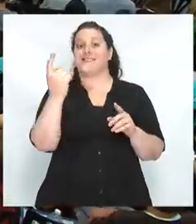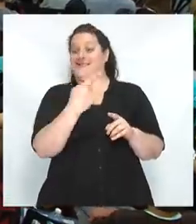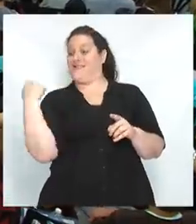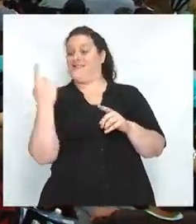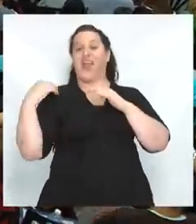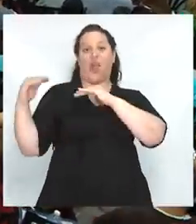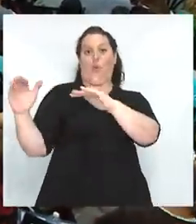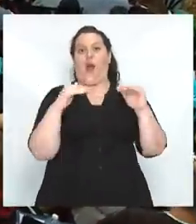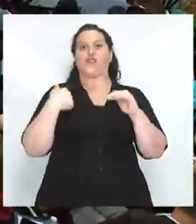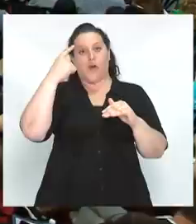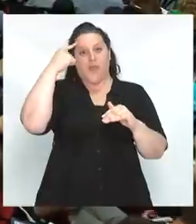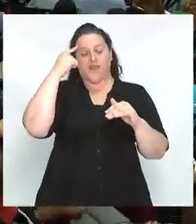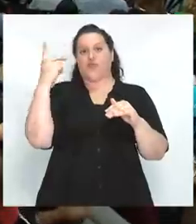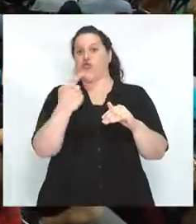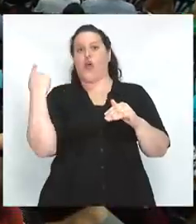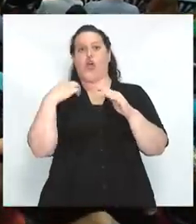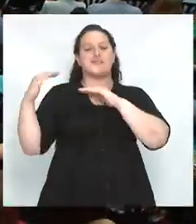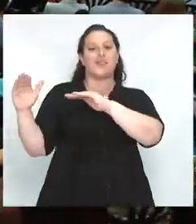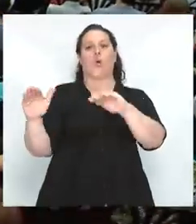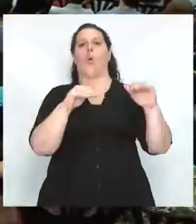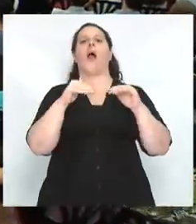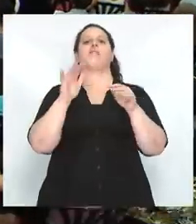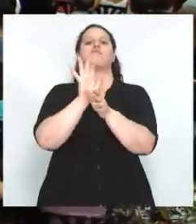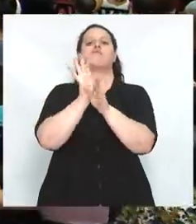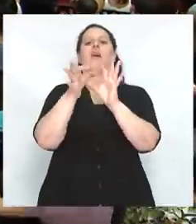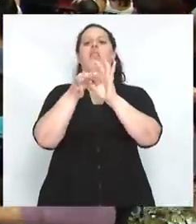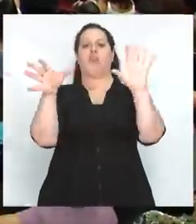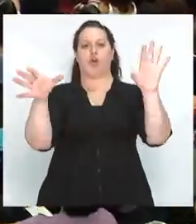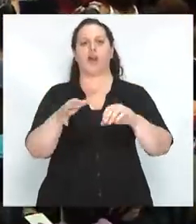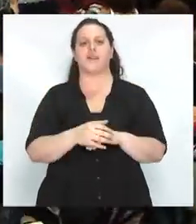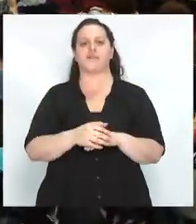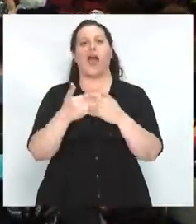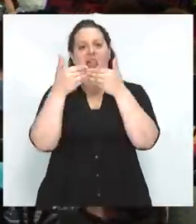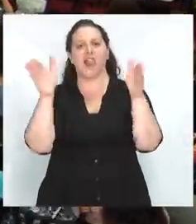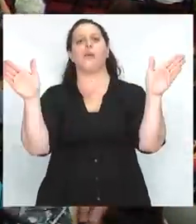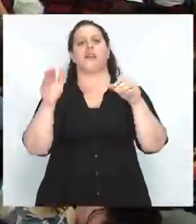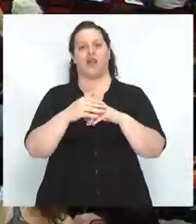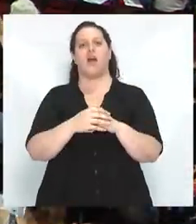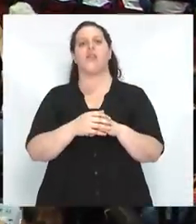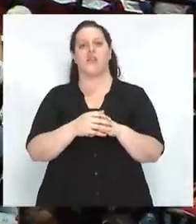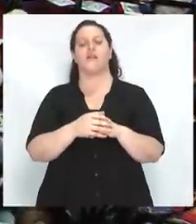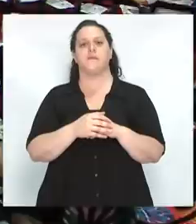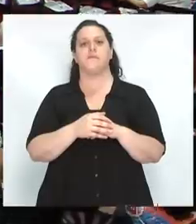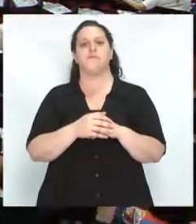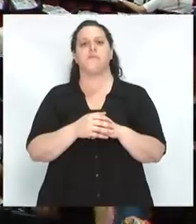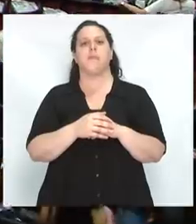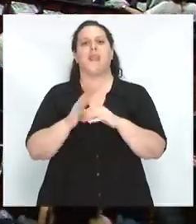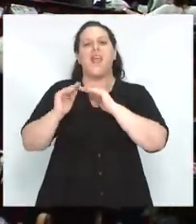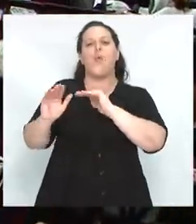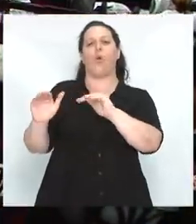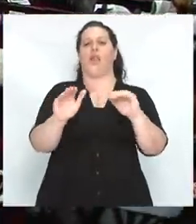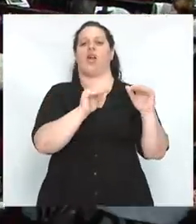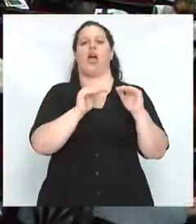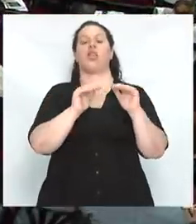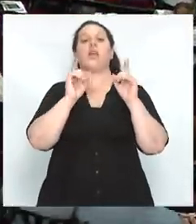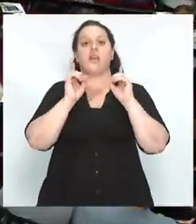iguales en dignidad, ahí hay un concepto de democracia, ahí hay un concepto de libertad, ahí hay un concepto de igualdad y sobre